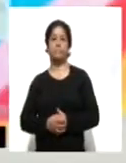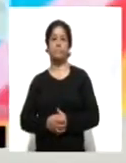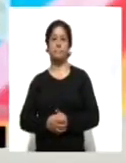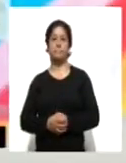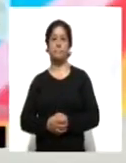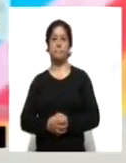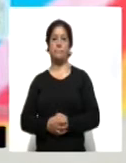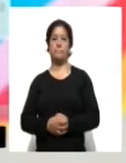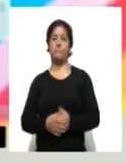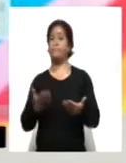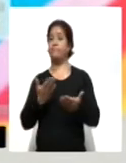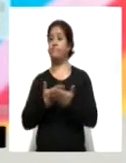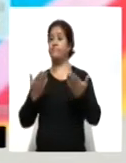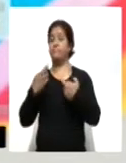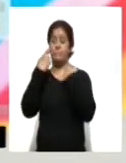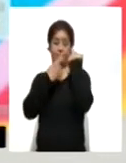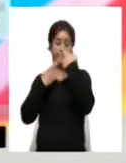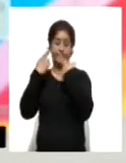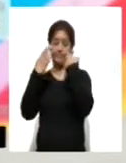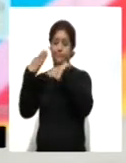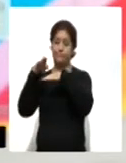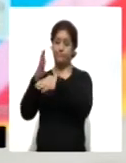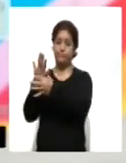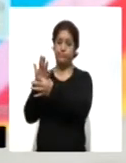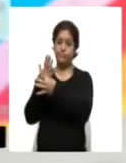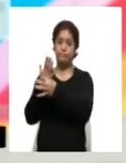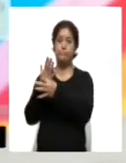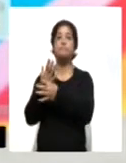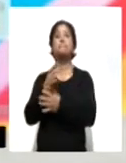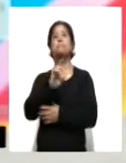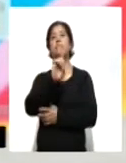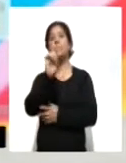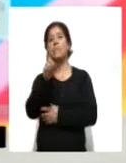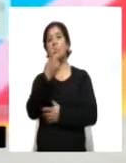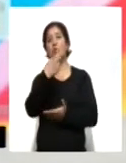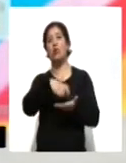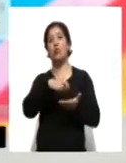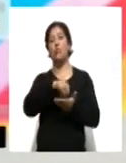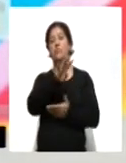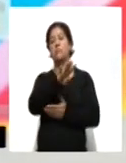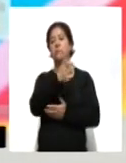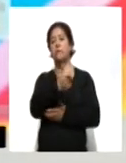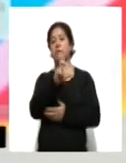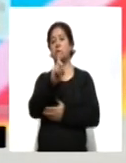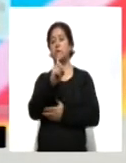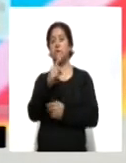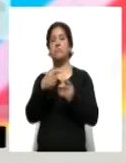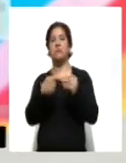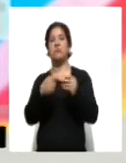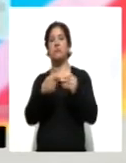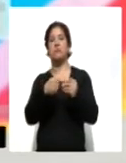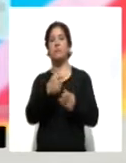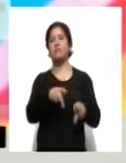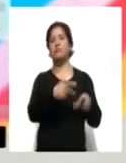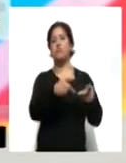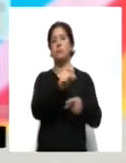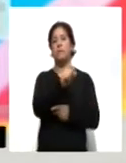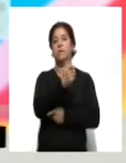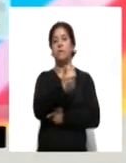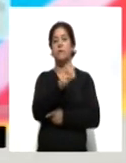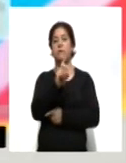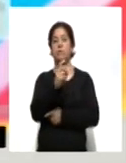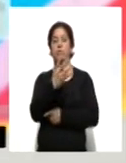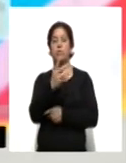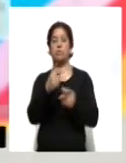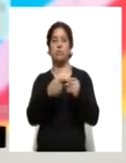Es momento de revisar el mercado cambiario. dólar cierra actividades en este martes a la compra en 19 pesos con 30 centavos, a la venta 20 pesos